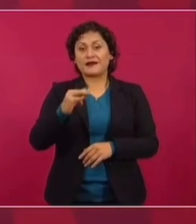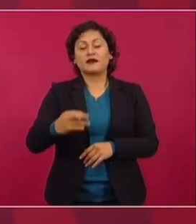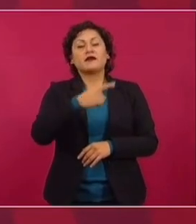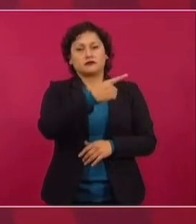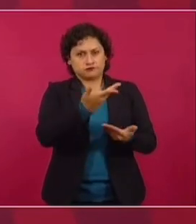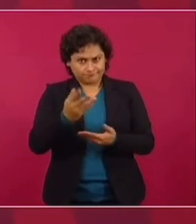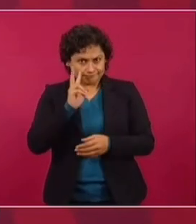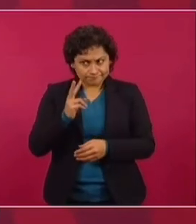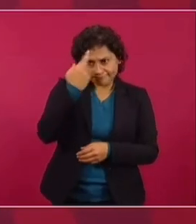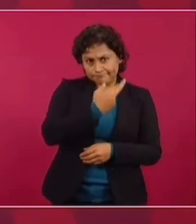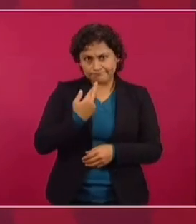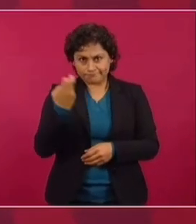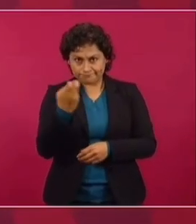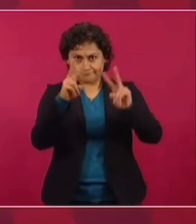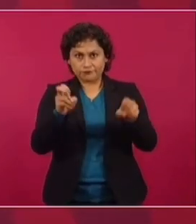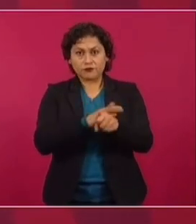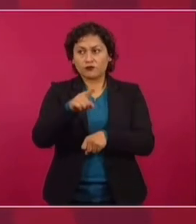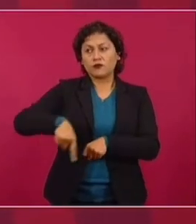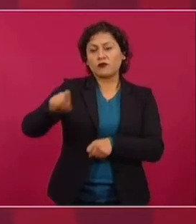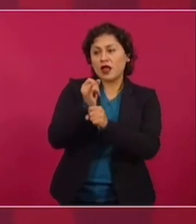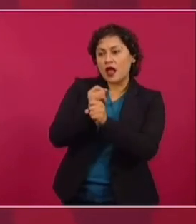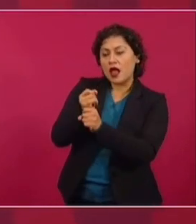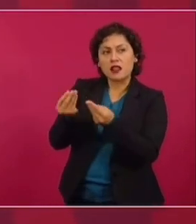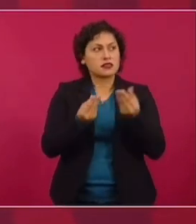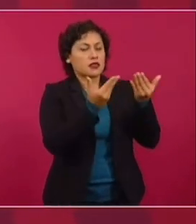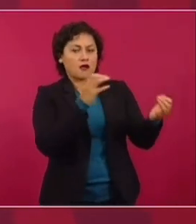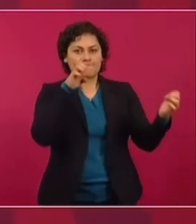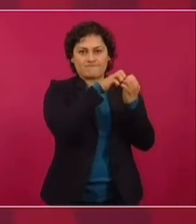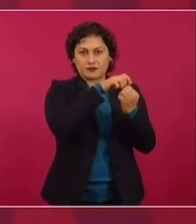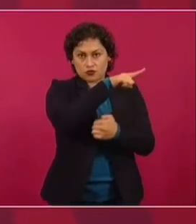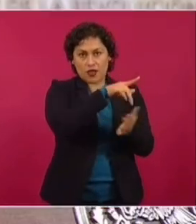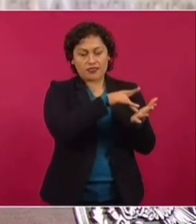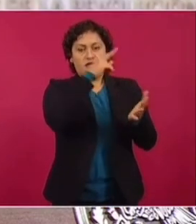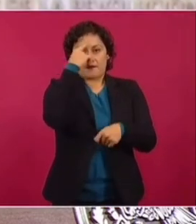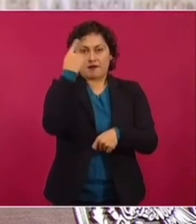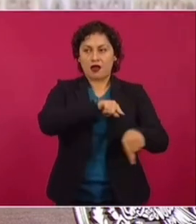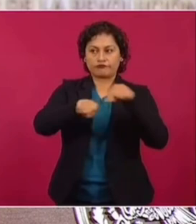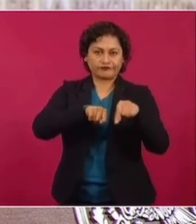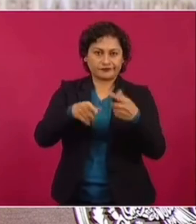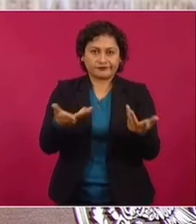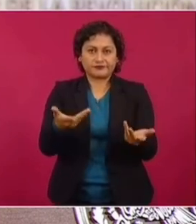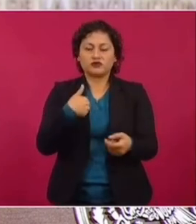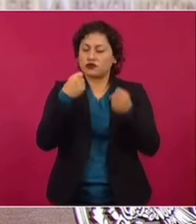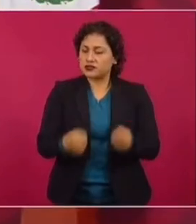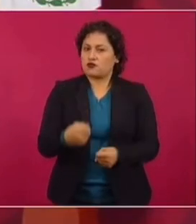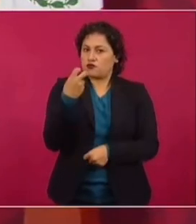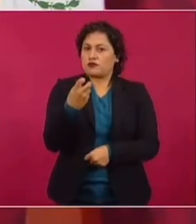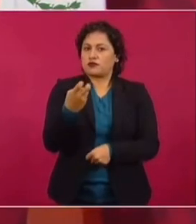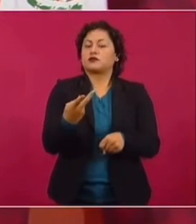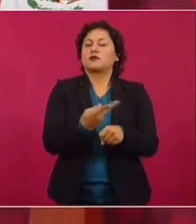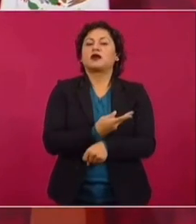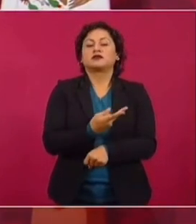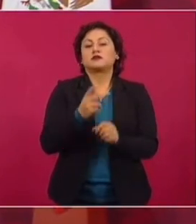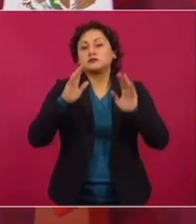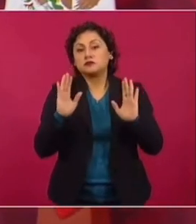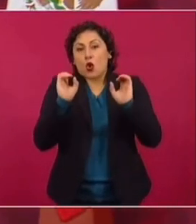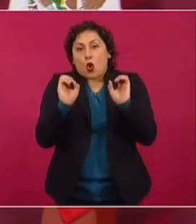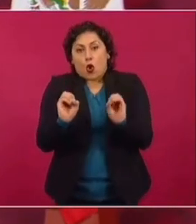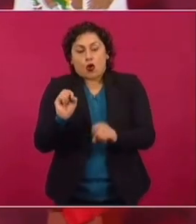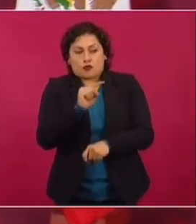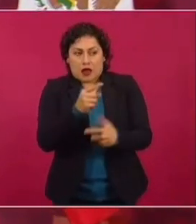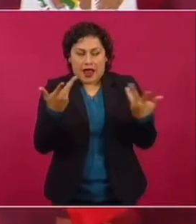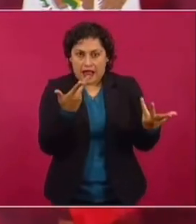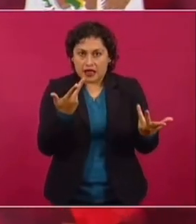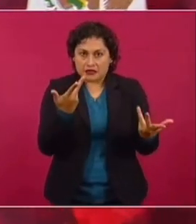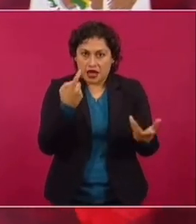este asunto, porque lo están engañando y lo están utilizando. No tengo la menor duda de eso, solo que él lo esté haciendo, es profeso.